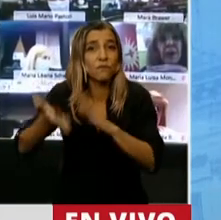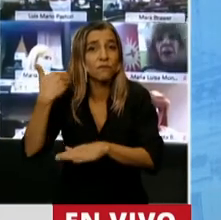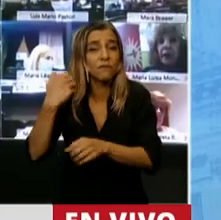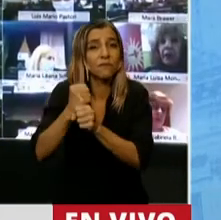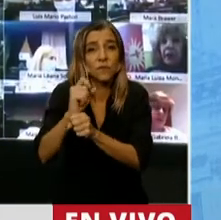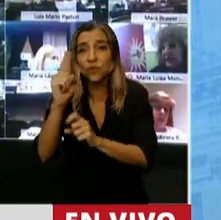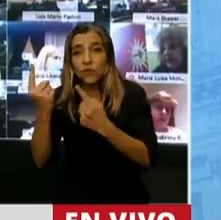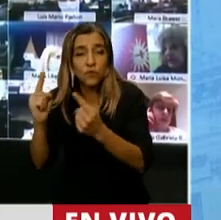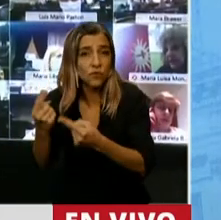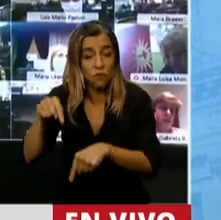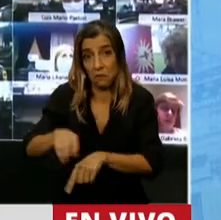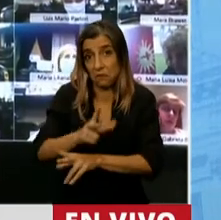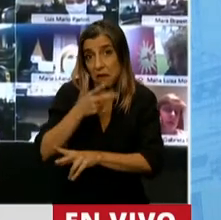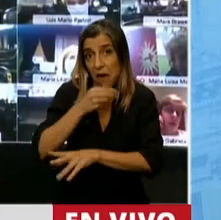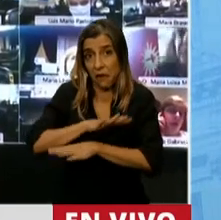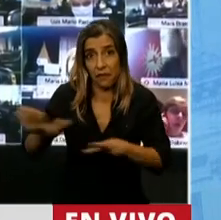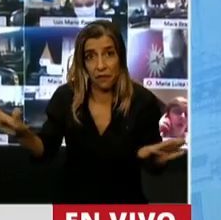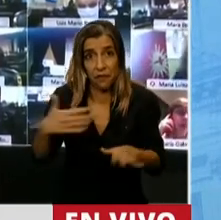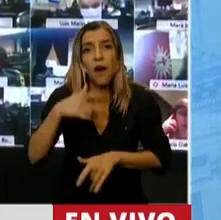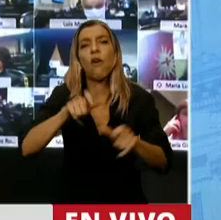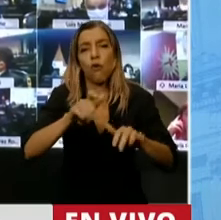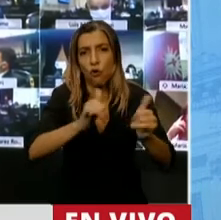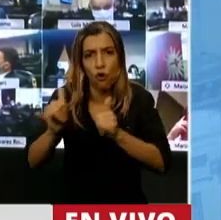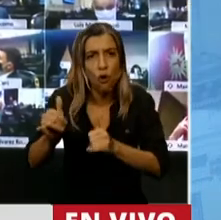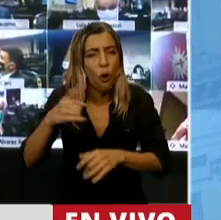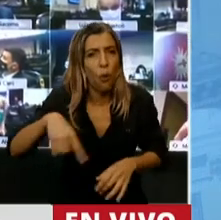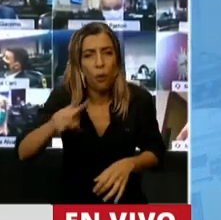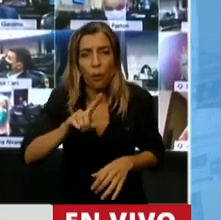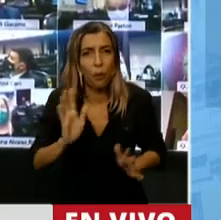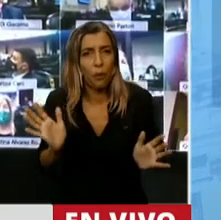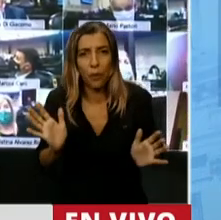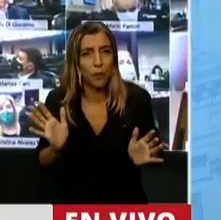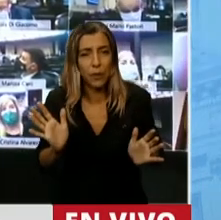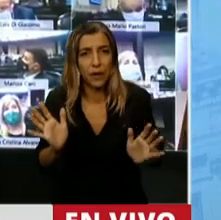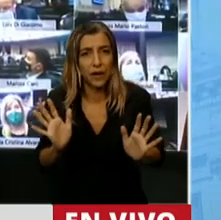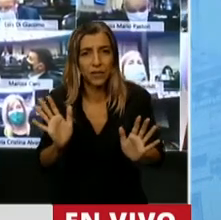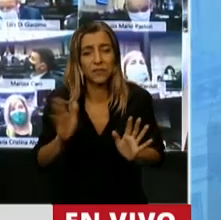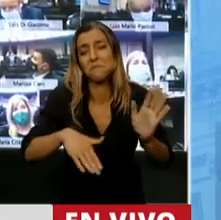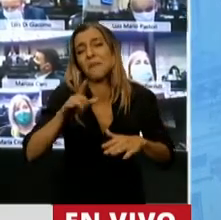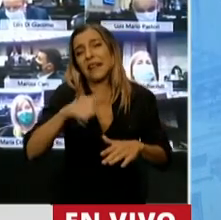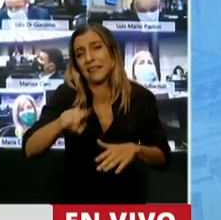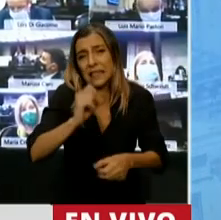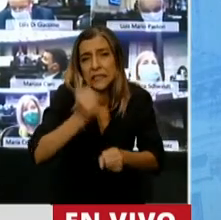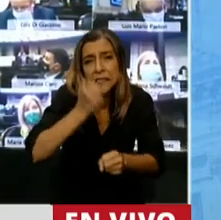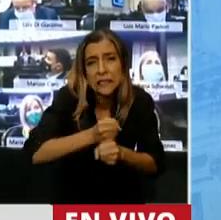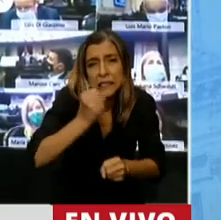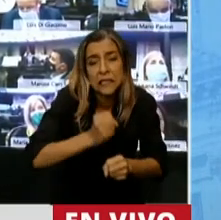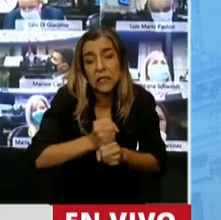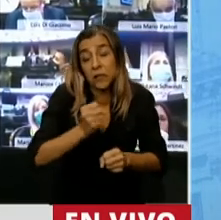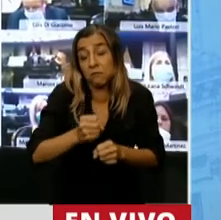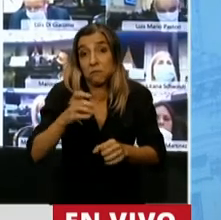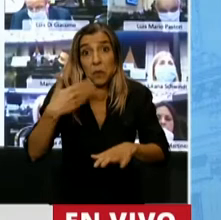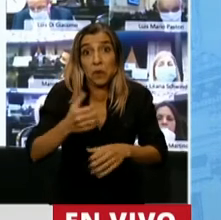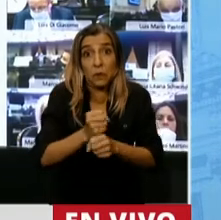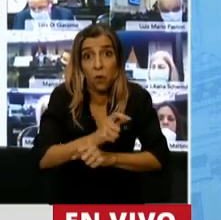nada, muchos jóvenes, precarizados, de los más explotados de la clase de trabajadores, ahí hay